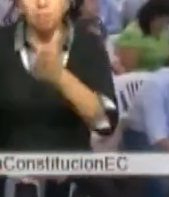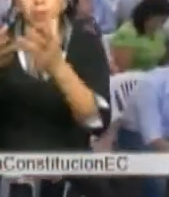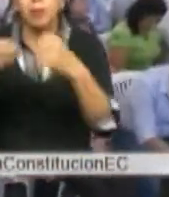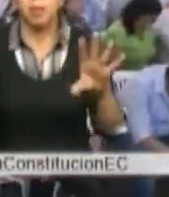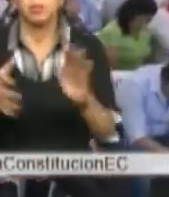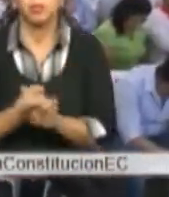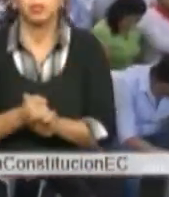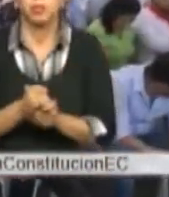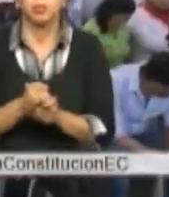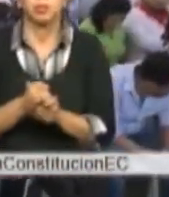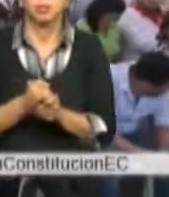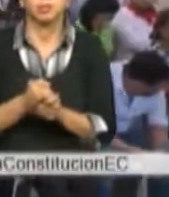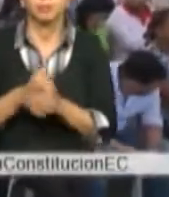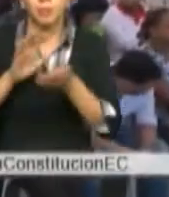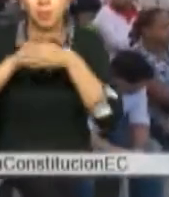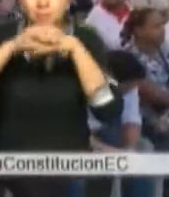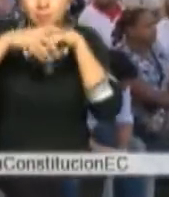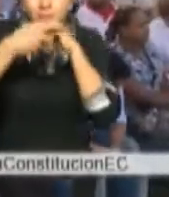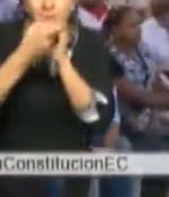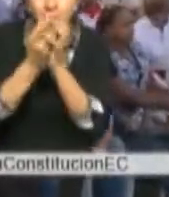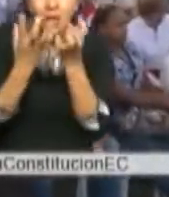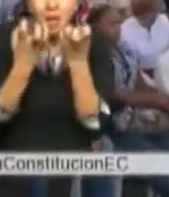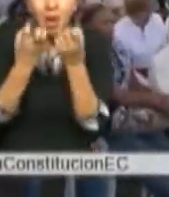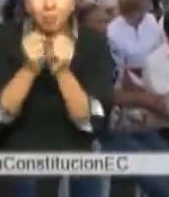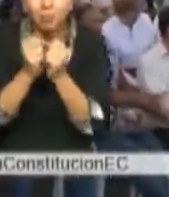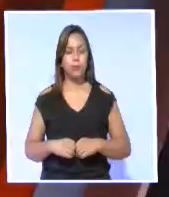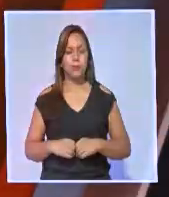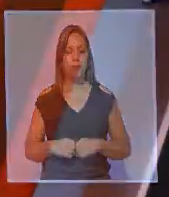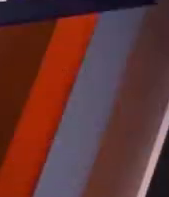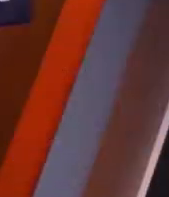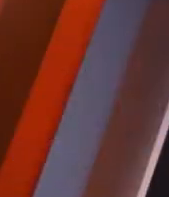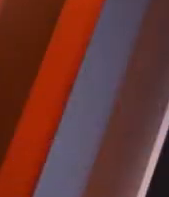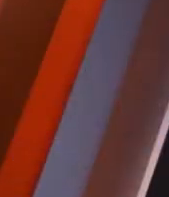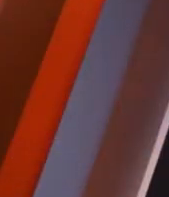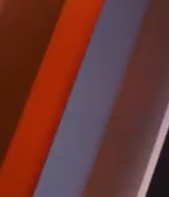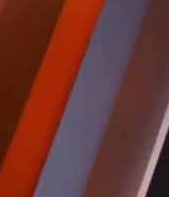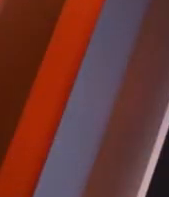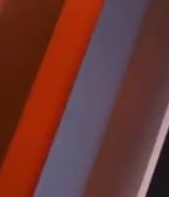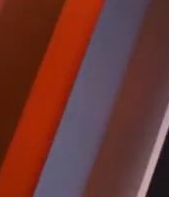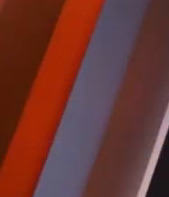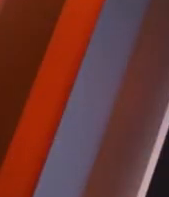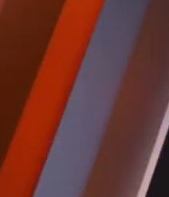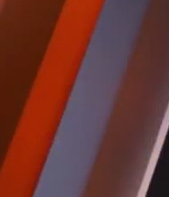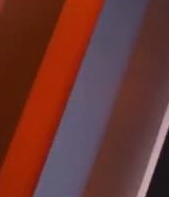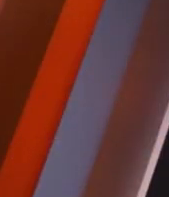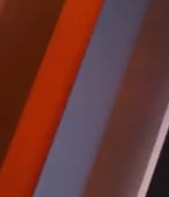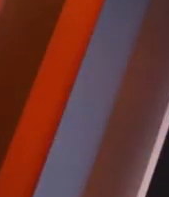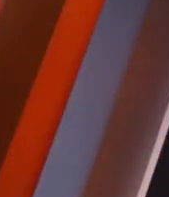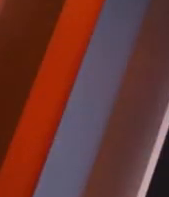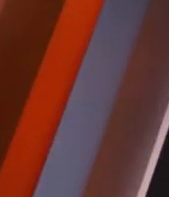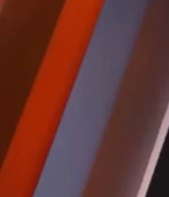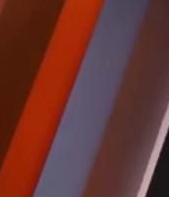y diversas autoridades. Karel Sack, TVL Noticias. La esencia de la ley.